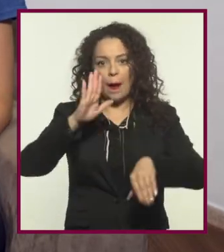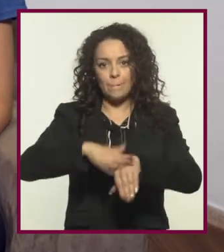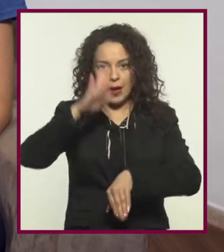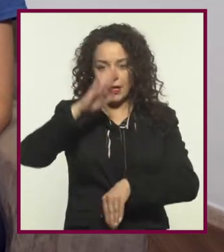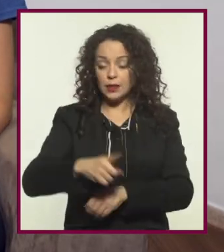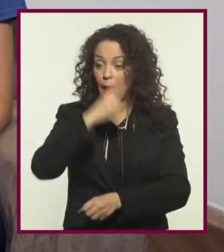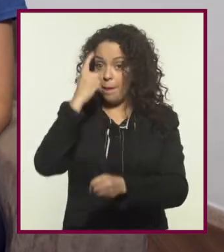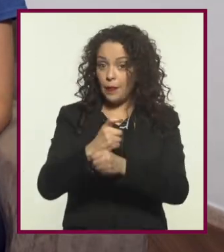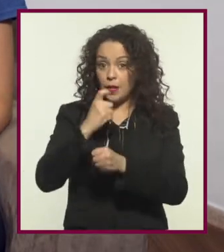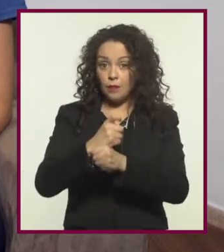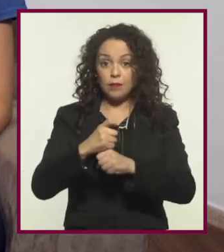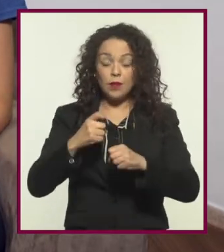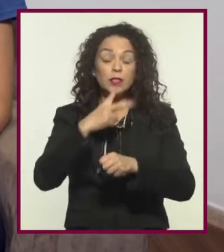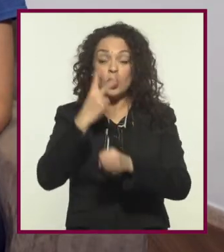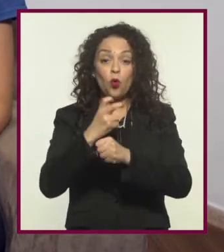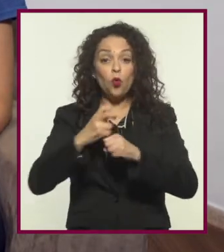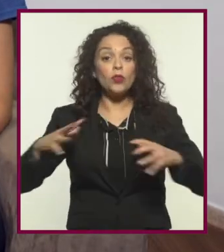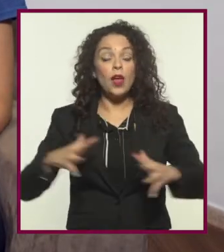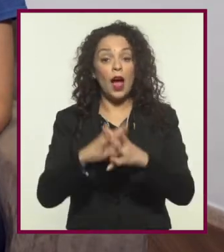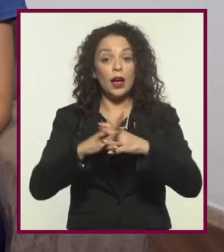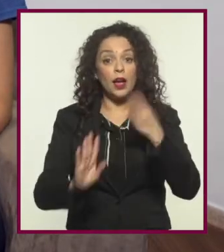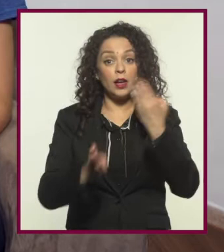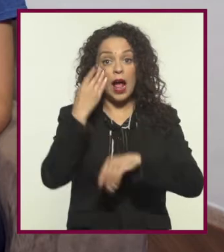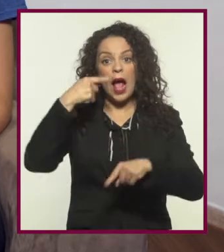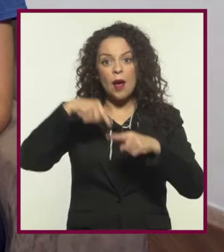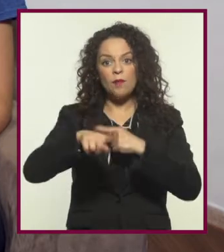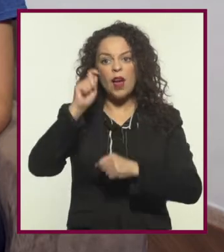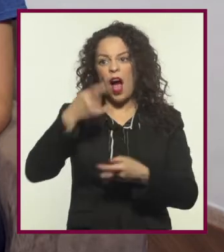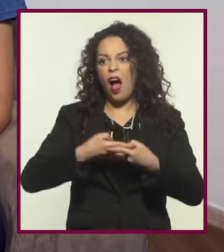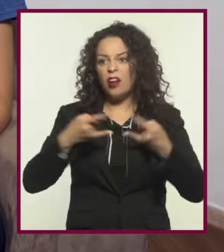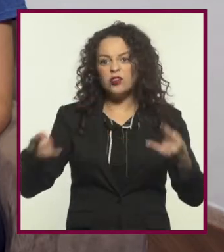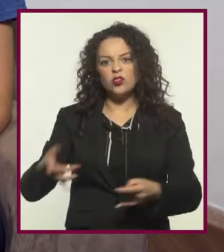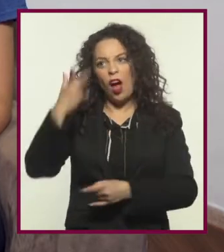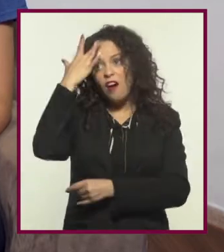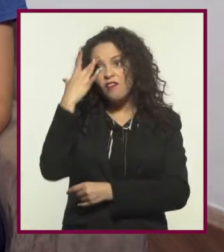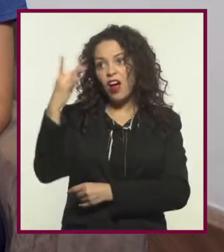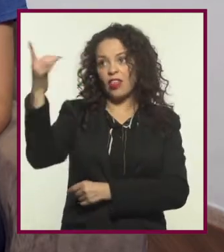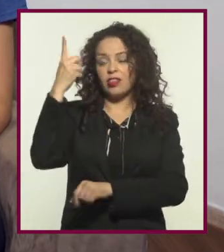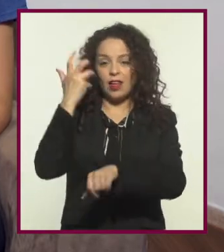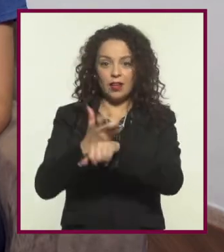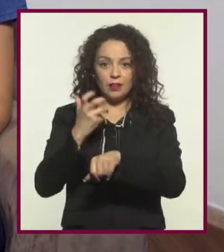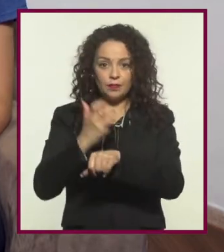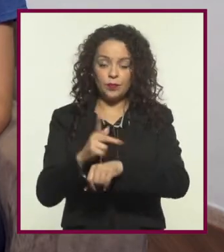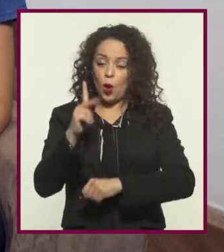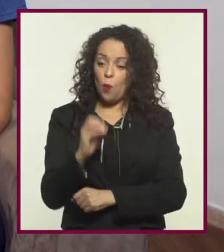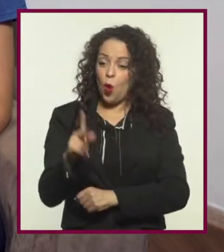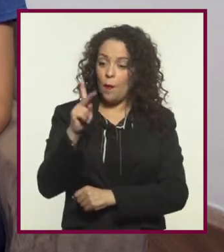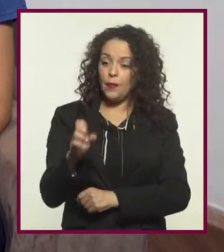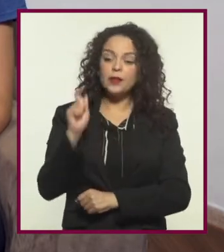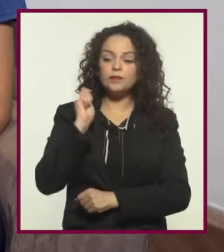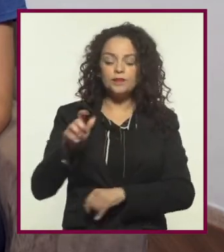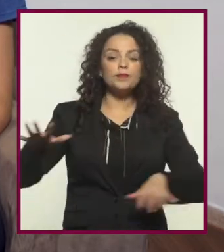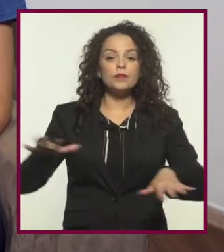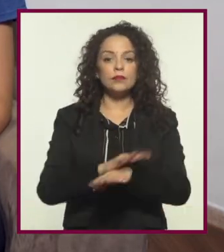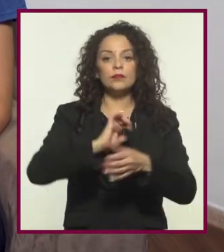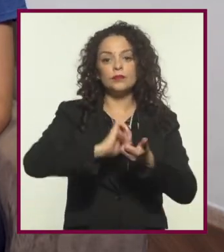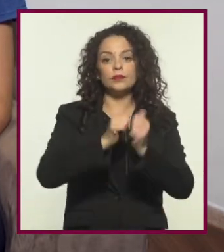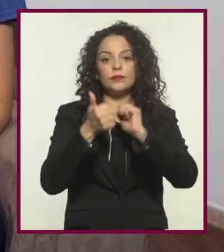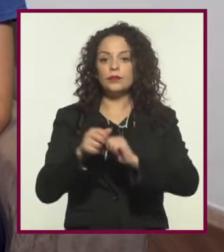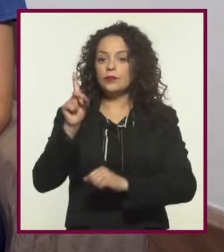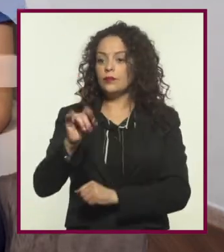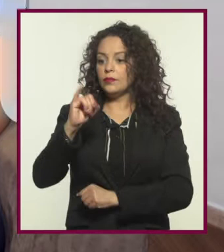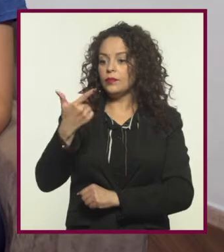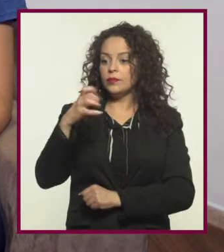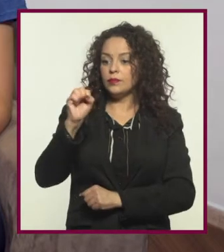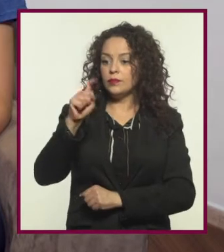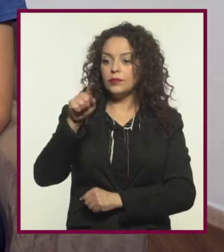de la Segunda Guerra Mundial, sobrevivieron pocas revistas de ciencia ficción y fantasía en Estados Unidos. El formato Poe se dejó de publicar para